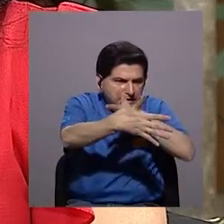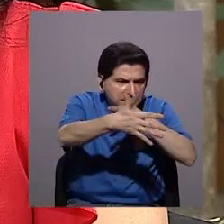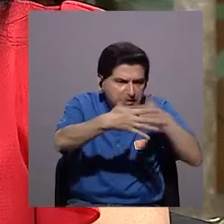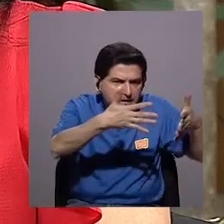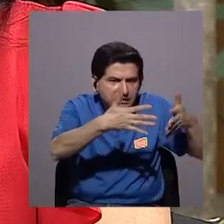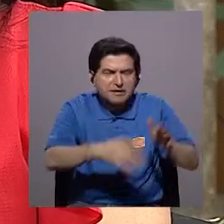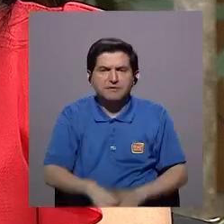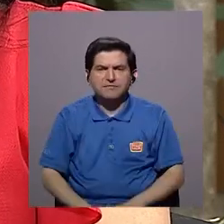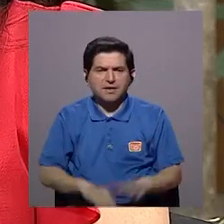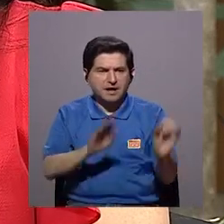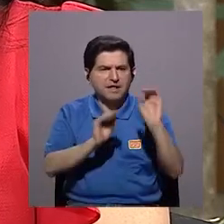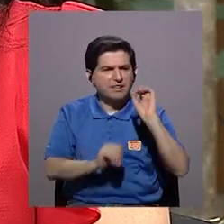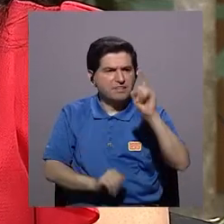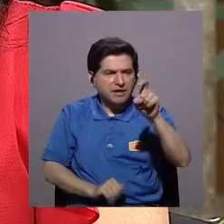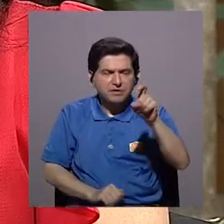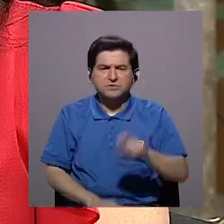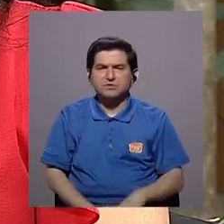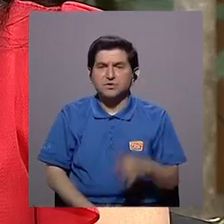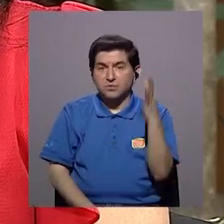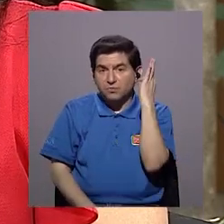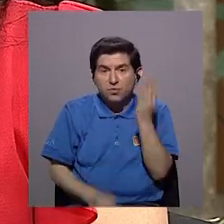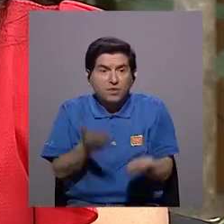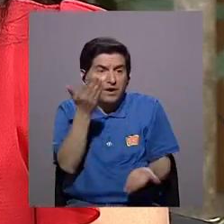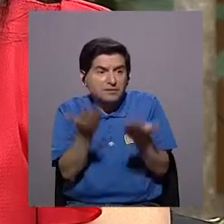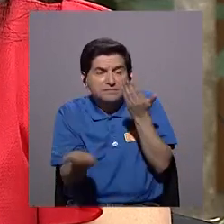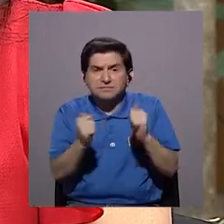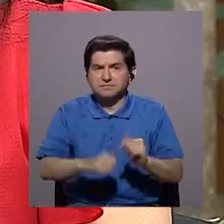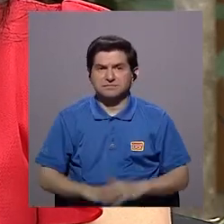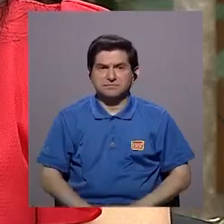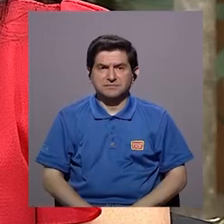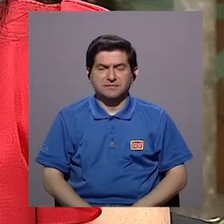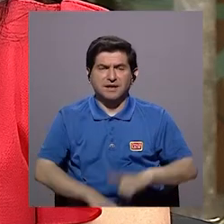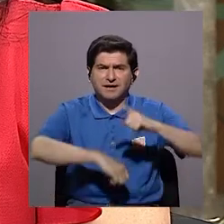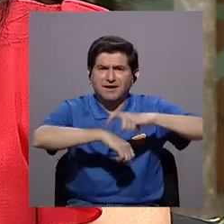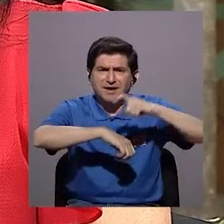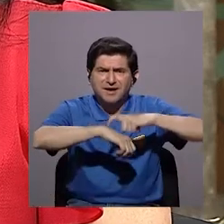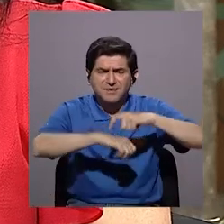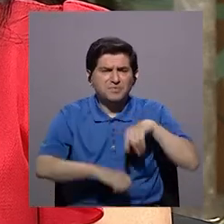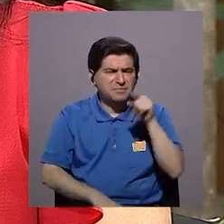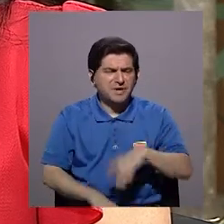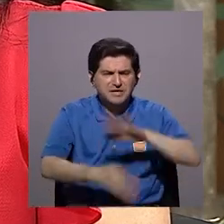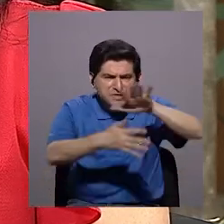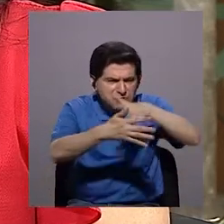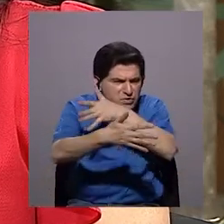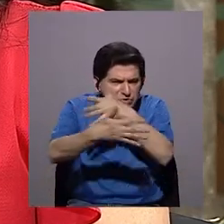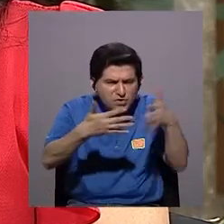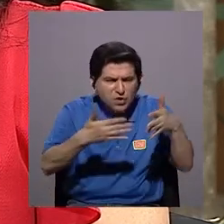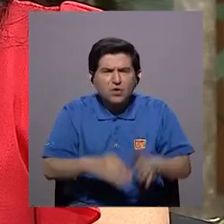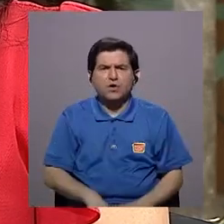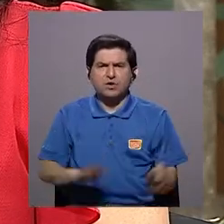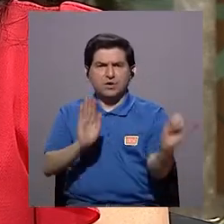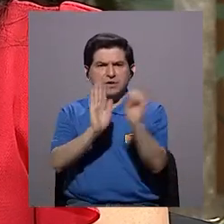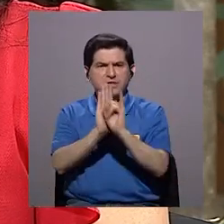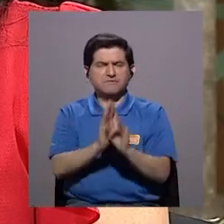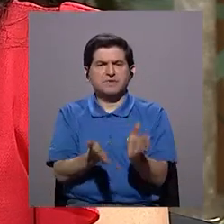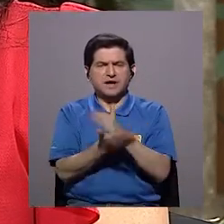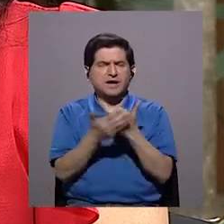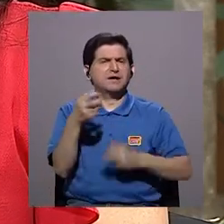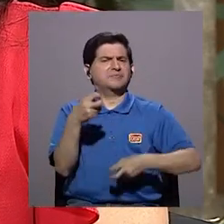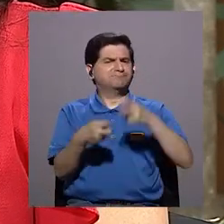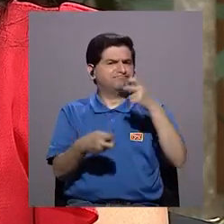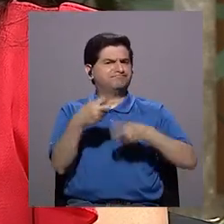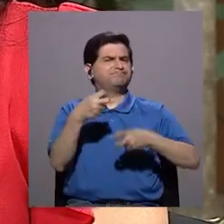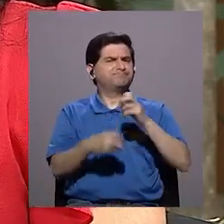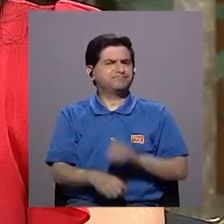gráfica, básicamente para diagnóstico. Muchas mujeres, a la hora de realizar su gráfica, se le han identificado algunas